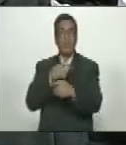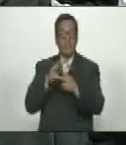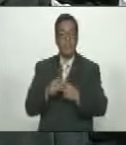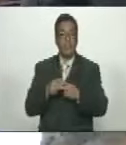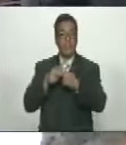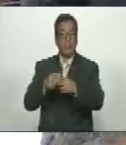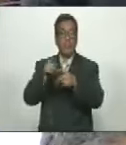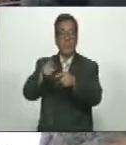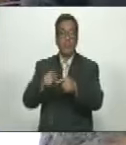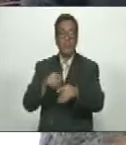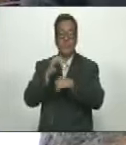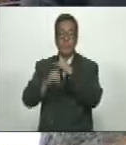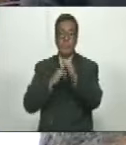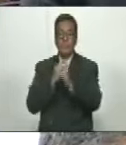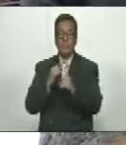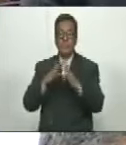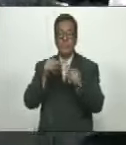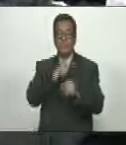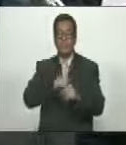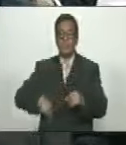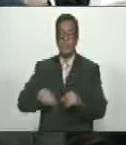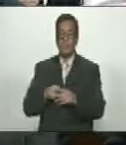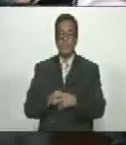presten el mercado internacional es todo señor presidente